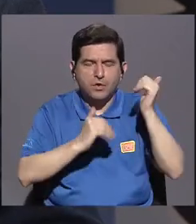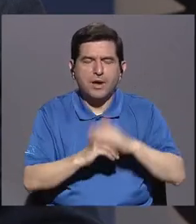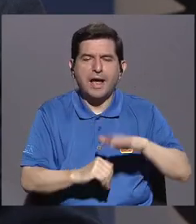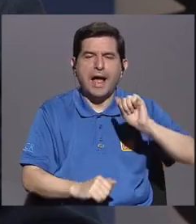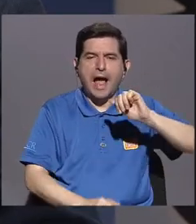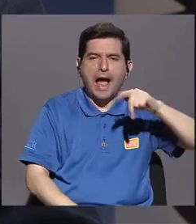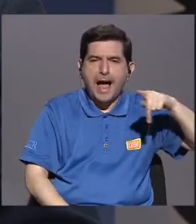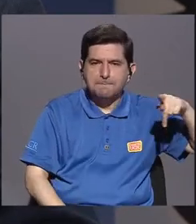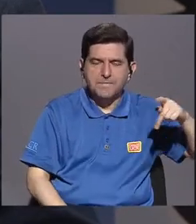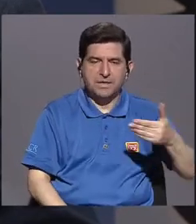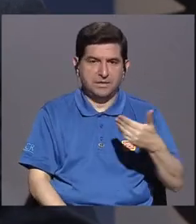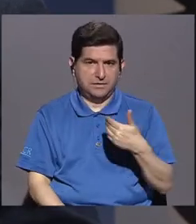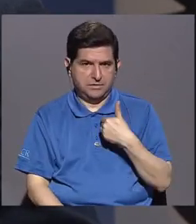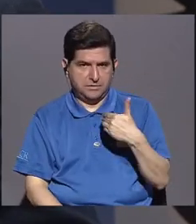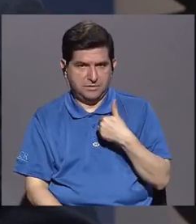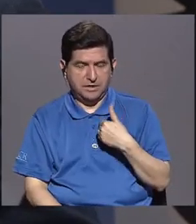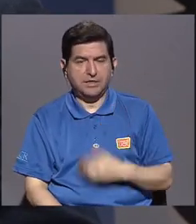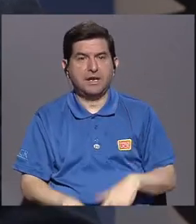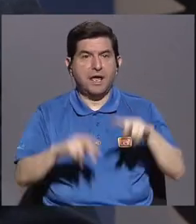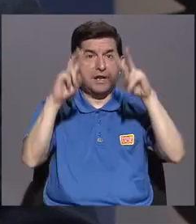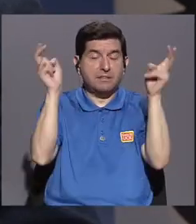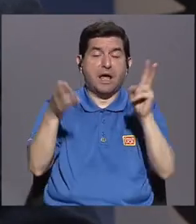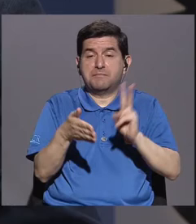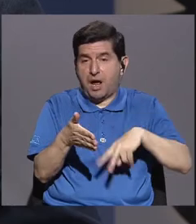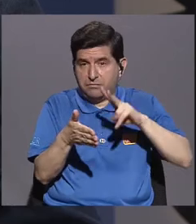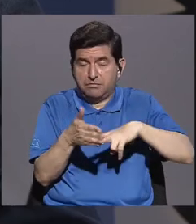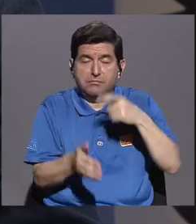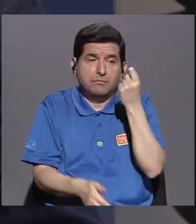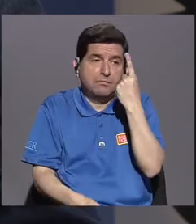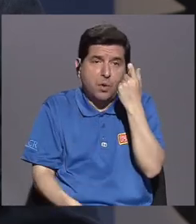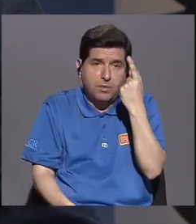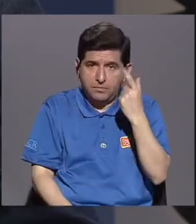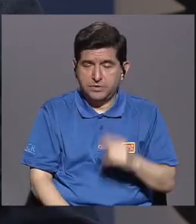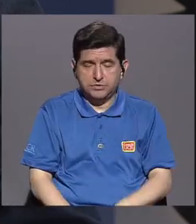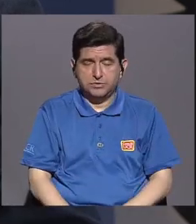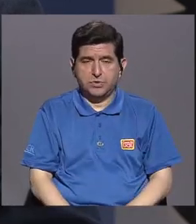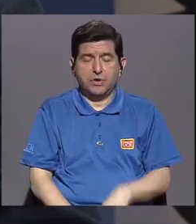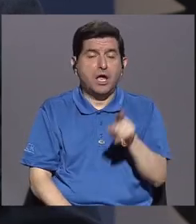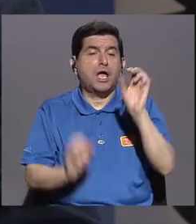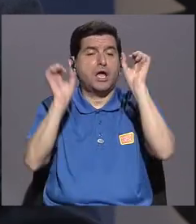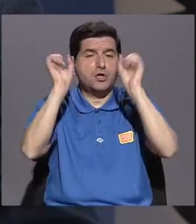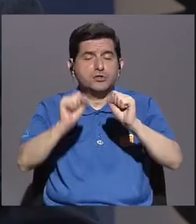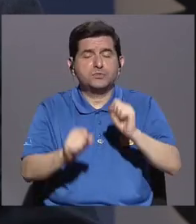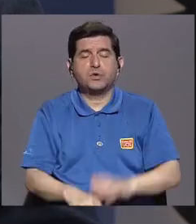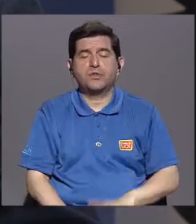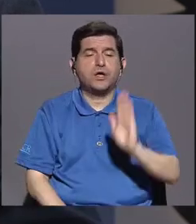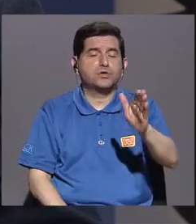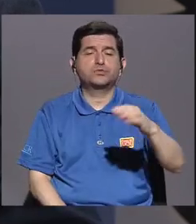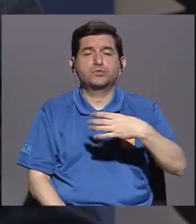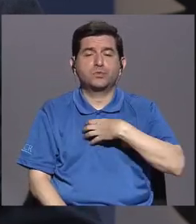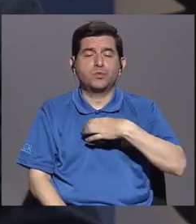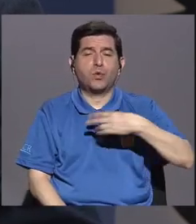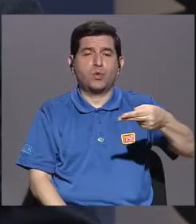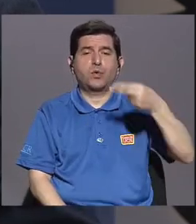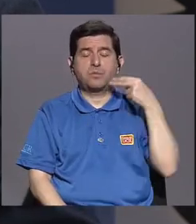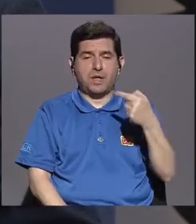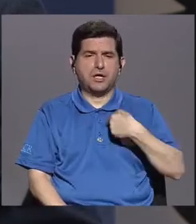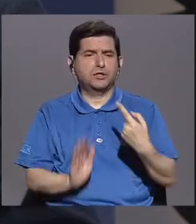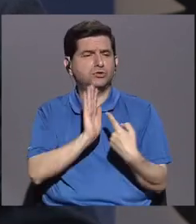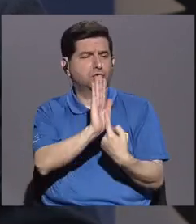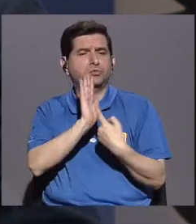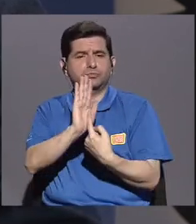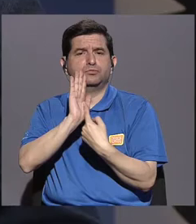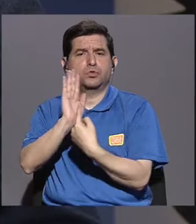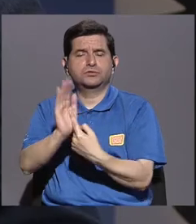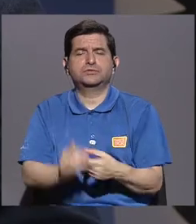que tuviera el tema de lectura, comprensión lectora, de que ellos pudieran crear sus historias y eso era lo que andaba presentando